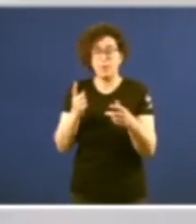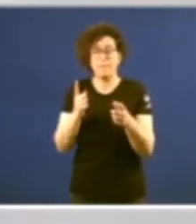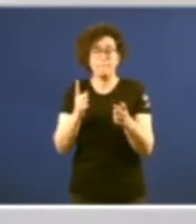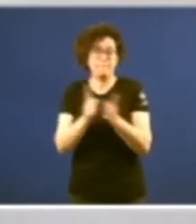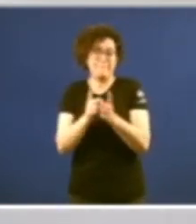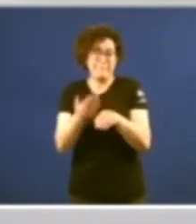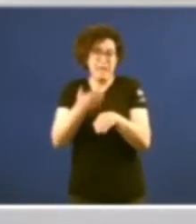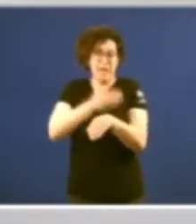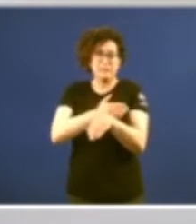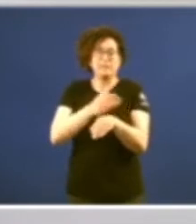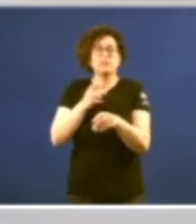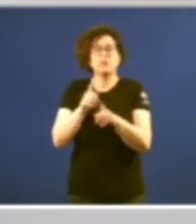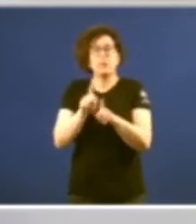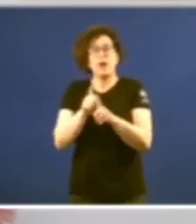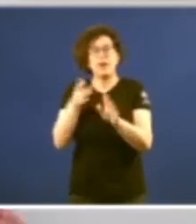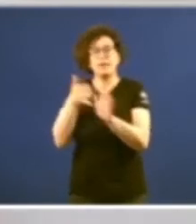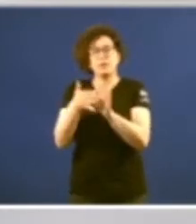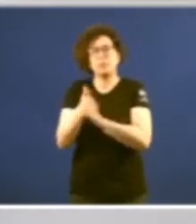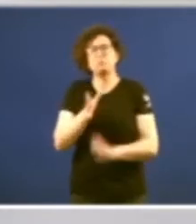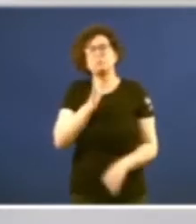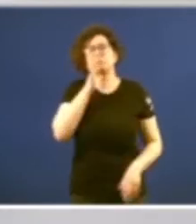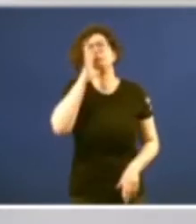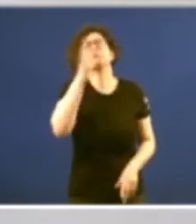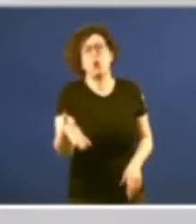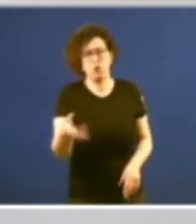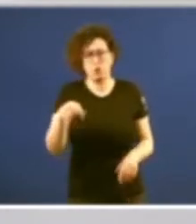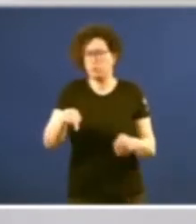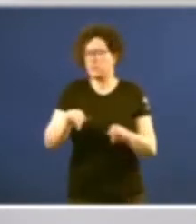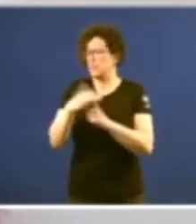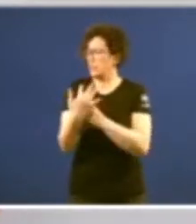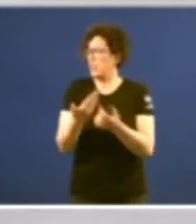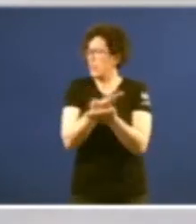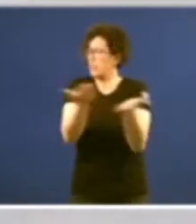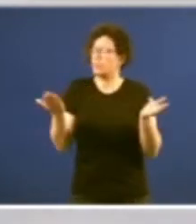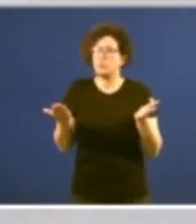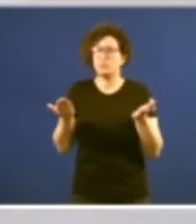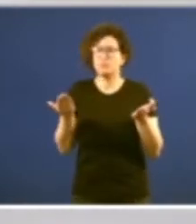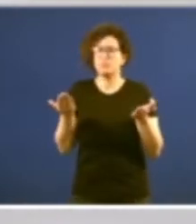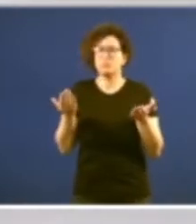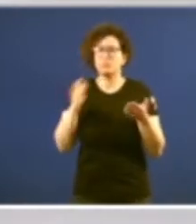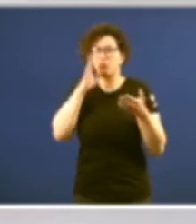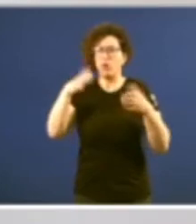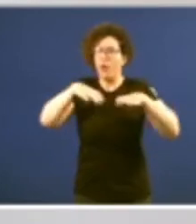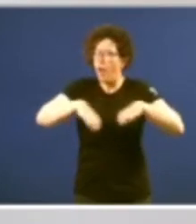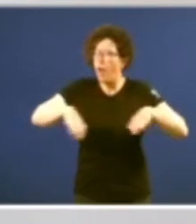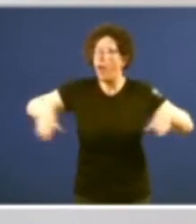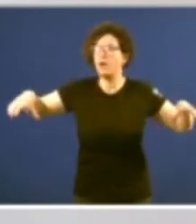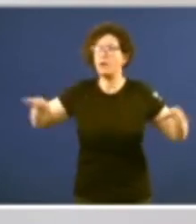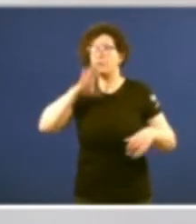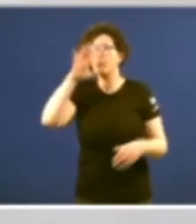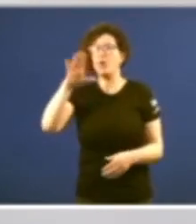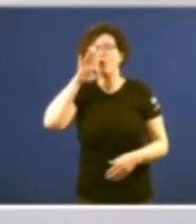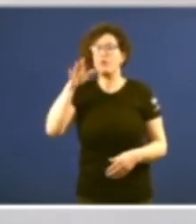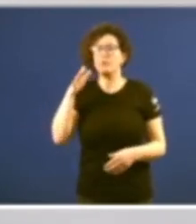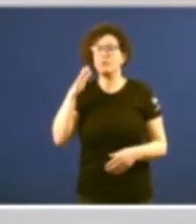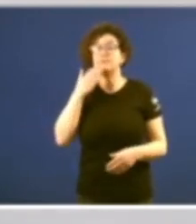para explicar o porqué deste escenario, quizá demasiado longo, se só tuvéremos en